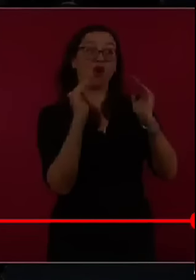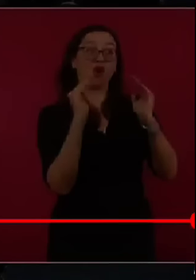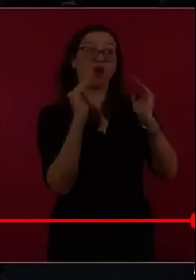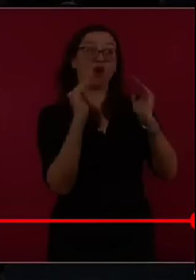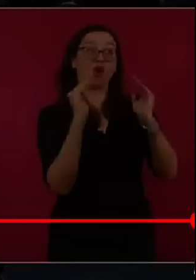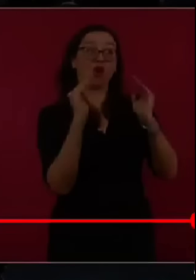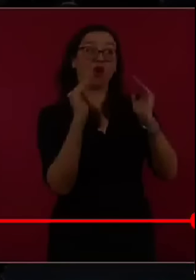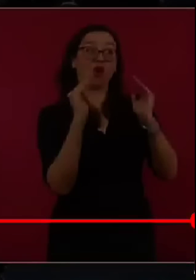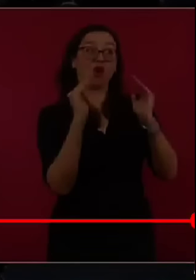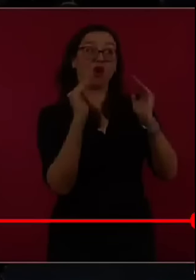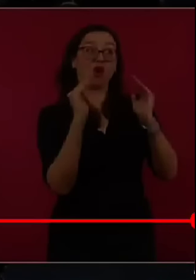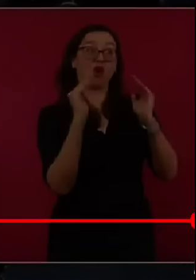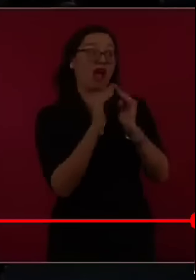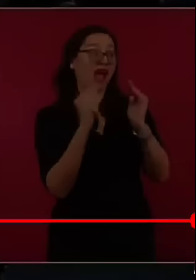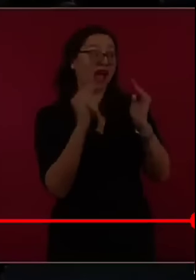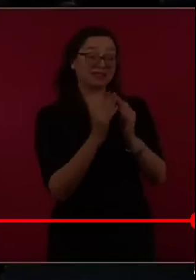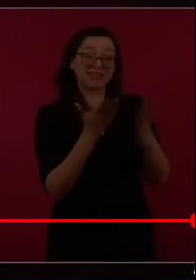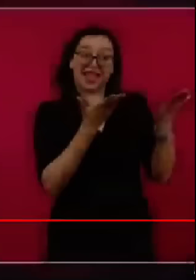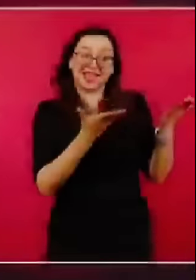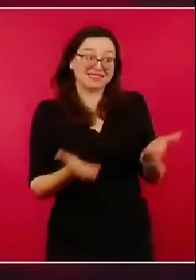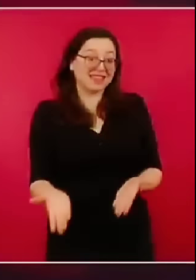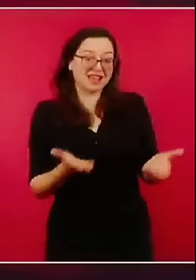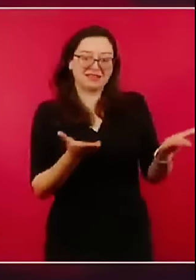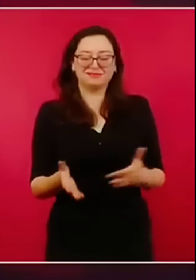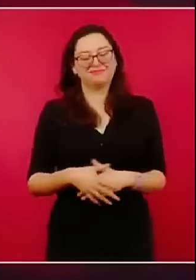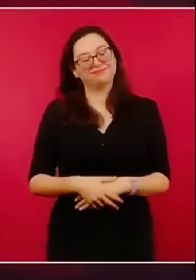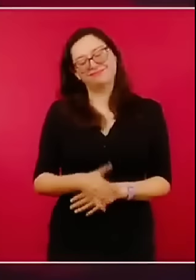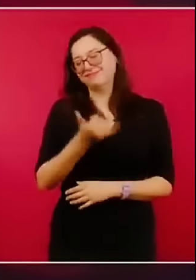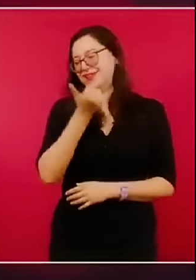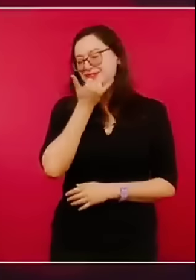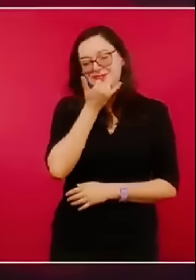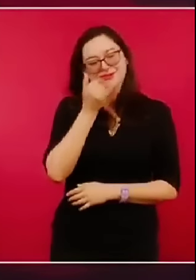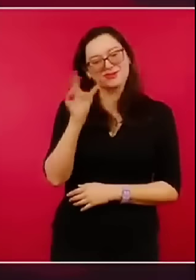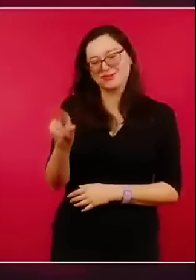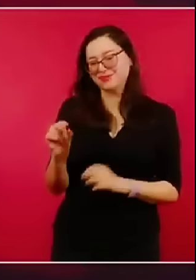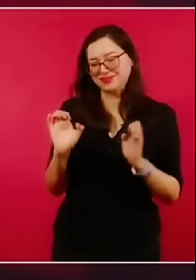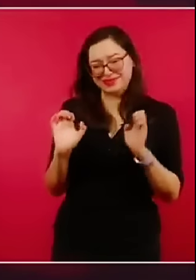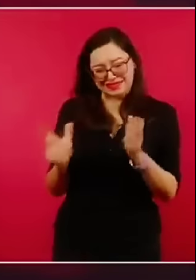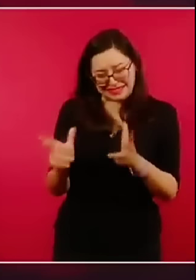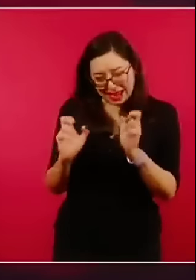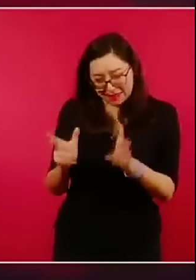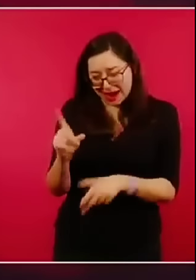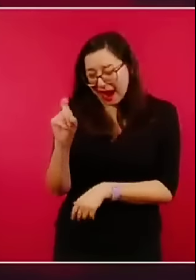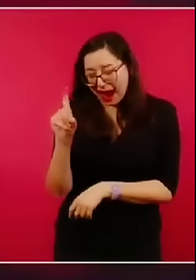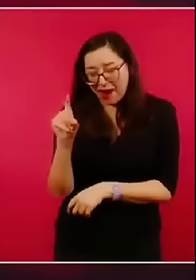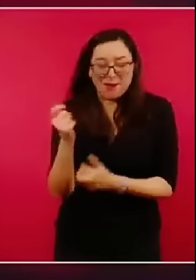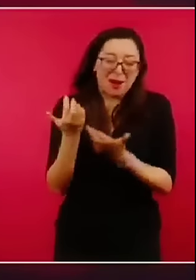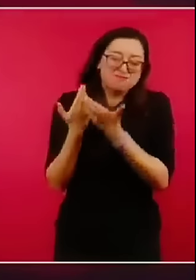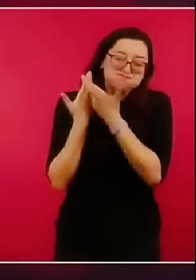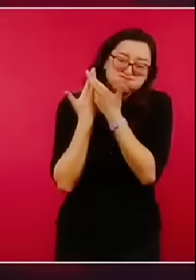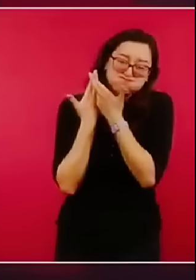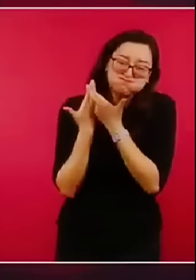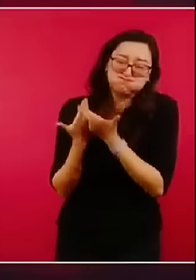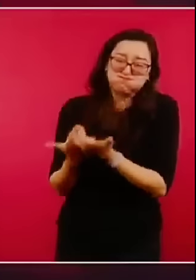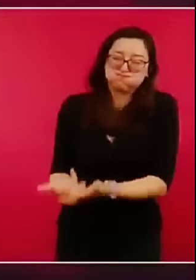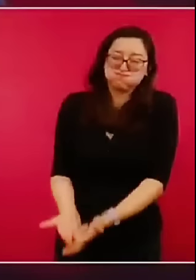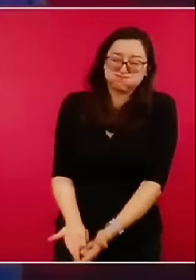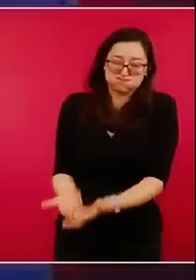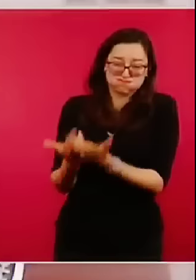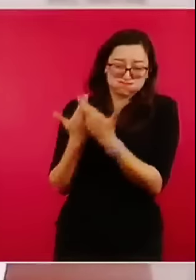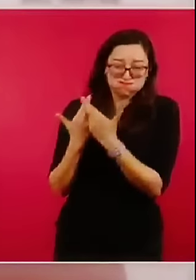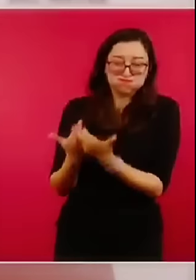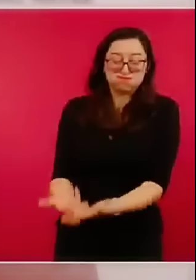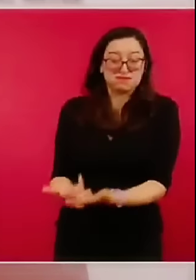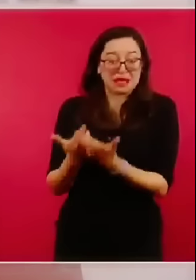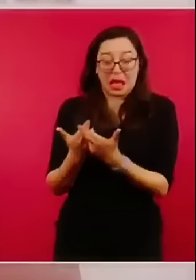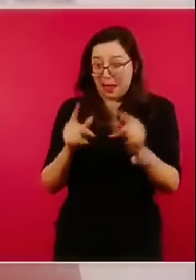pues estamos muy mal. Y seguimos viendo. Es donde más llega agua. Es más, Chiapas es el